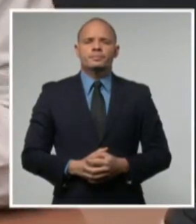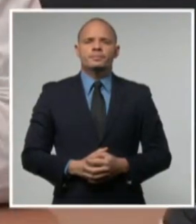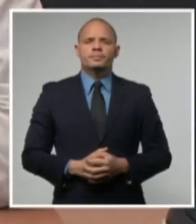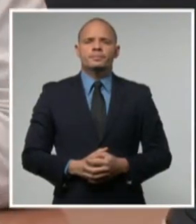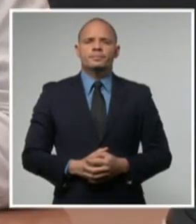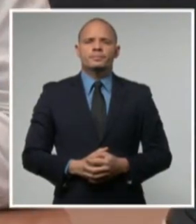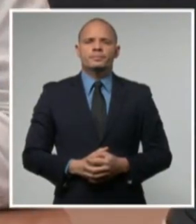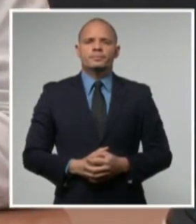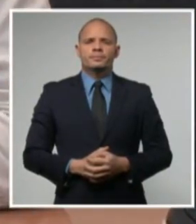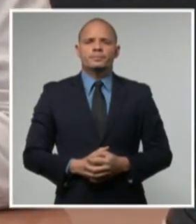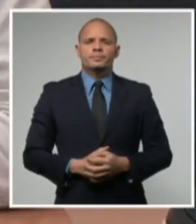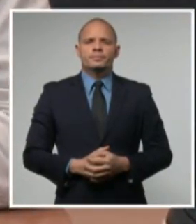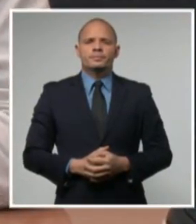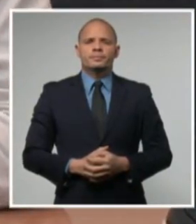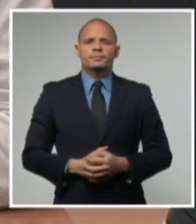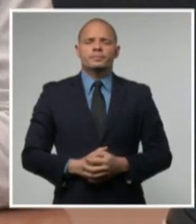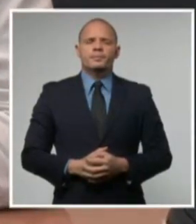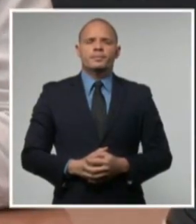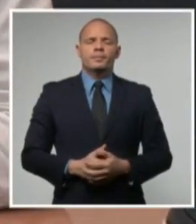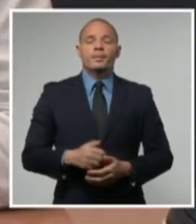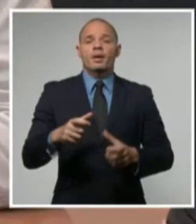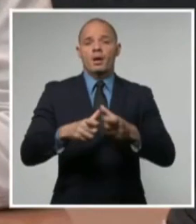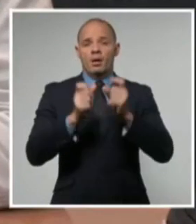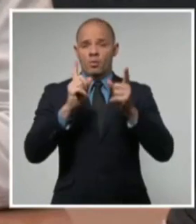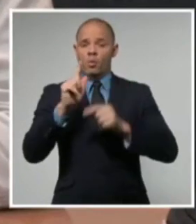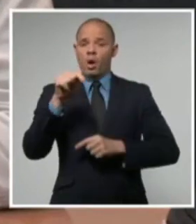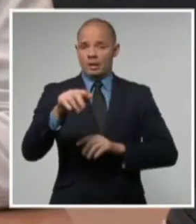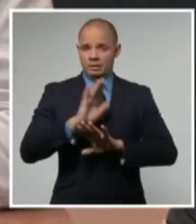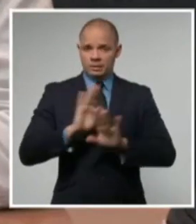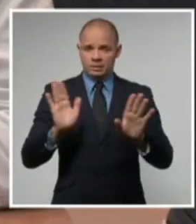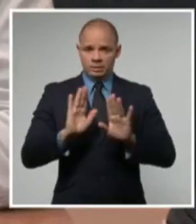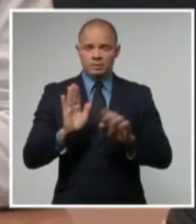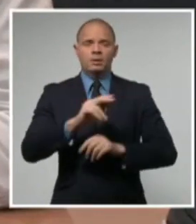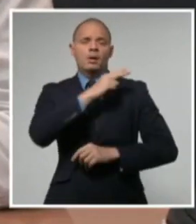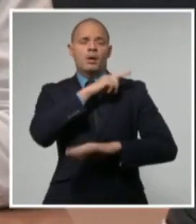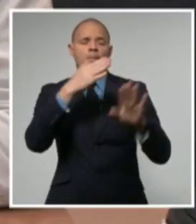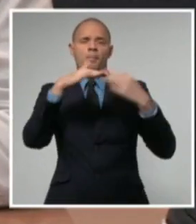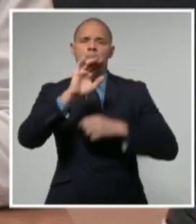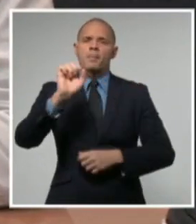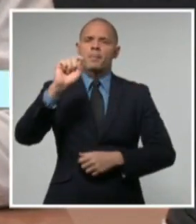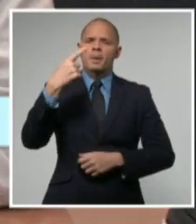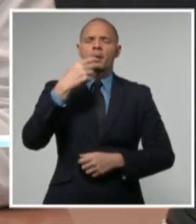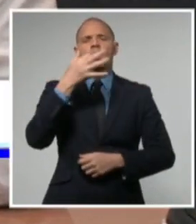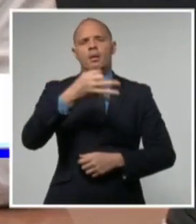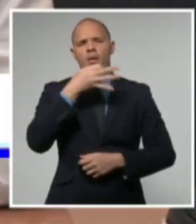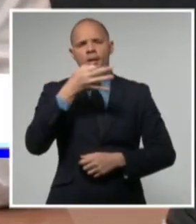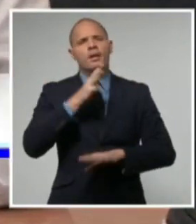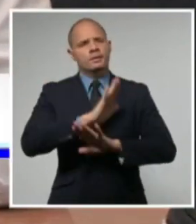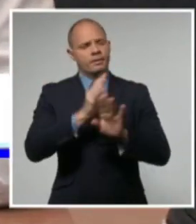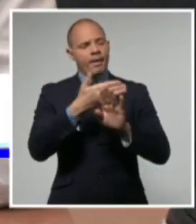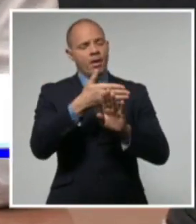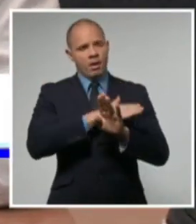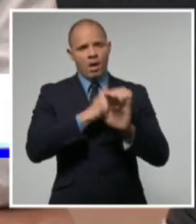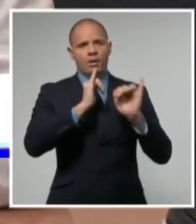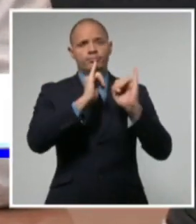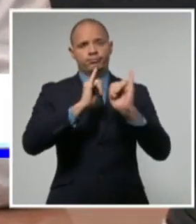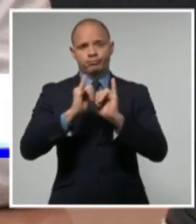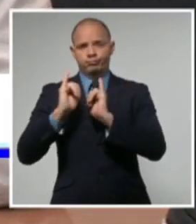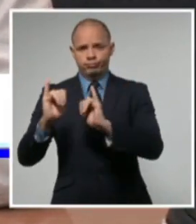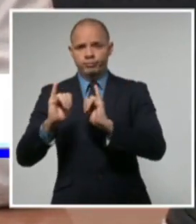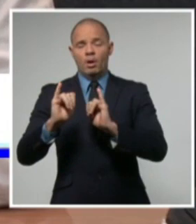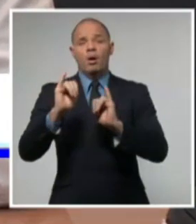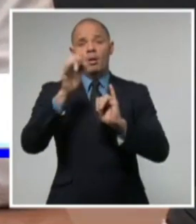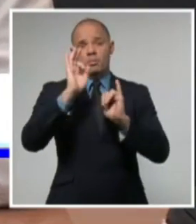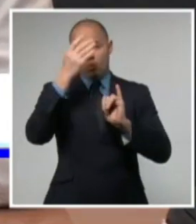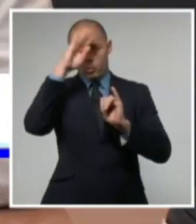informado, a partir de las medidas tomadas y el esfuerzo de nuestro pueblo, las provincias del país,